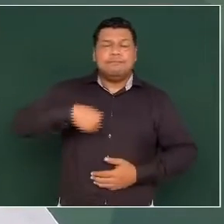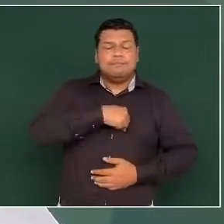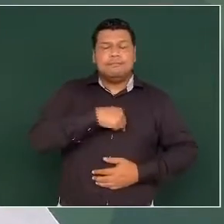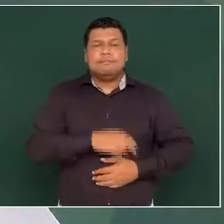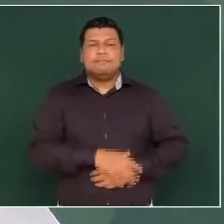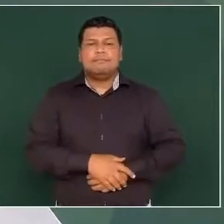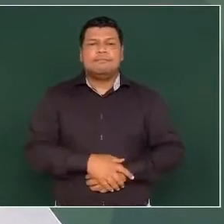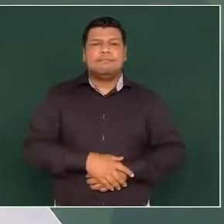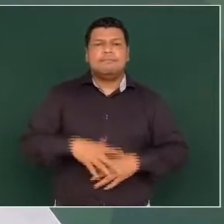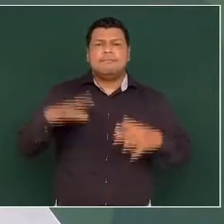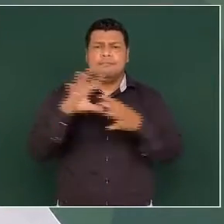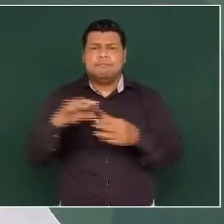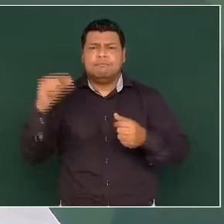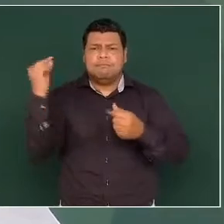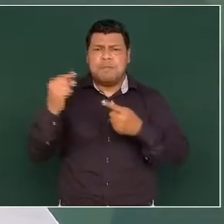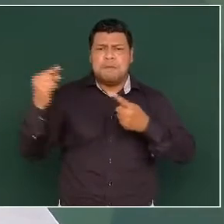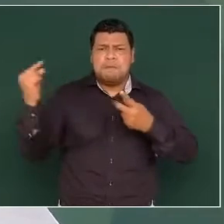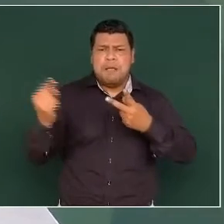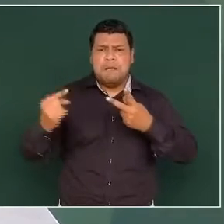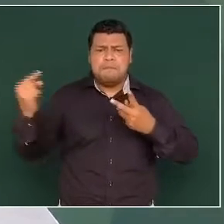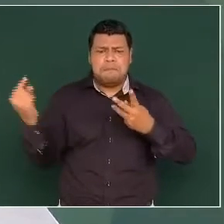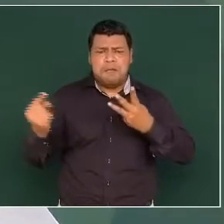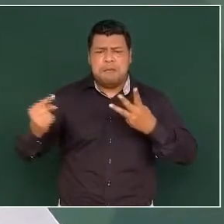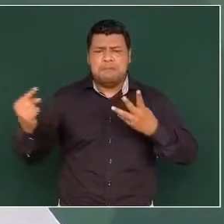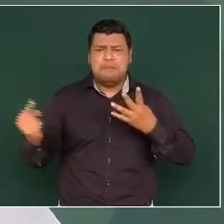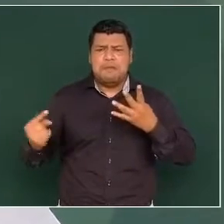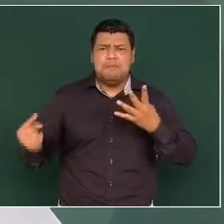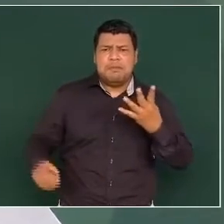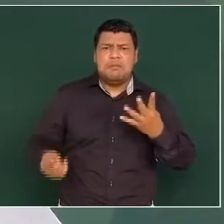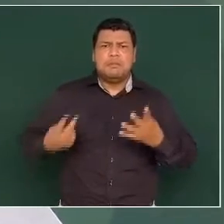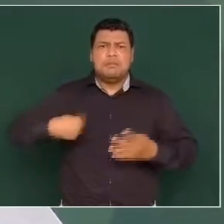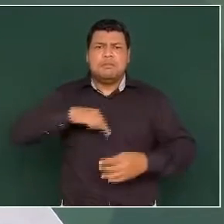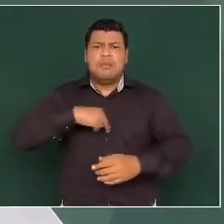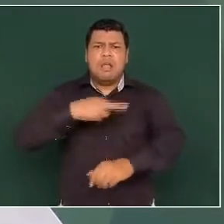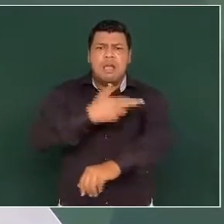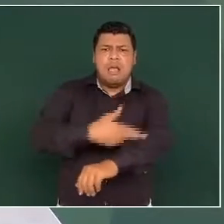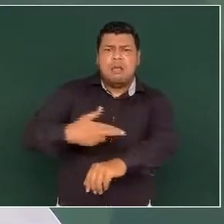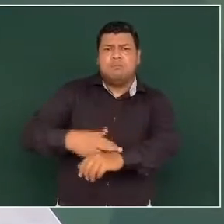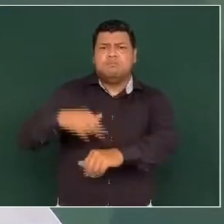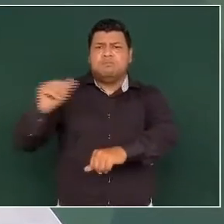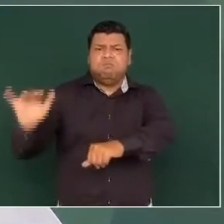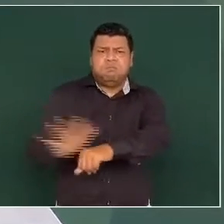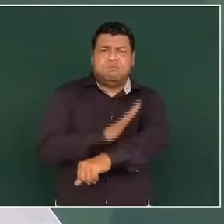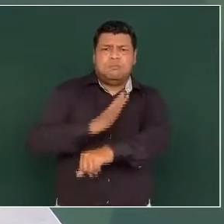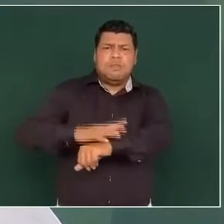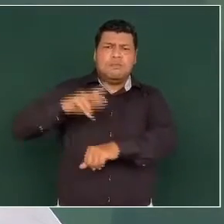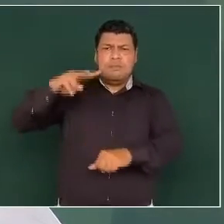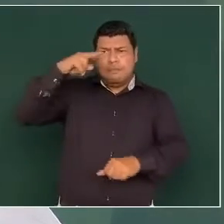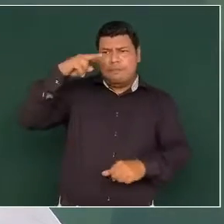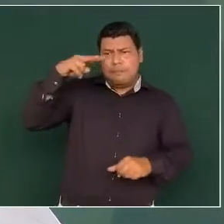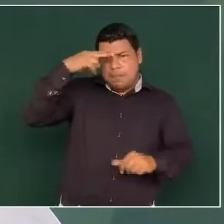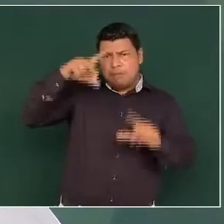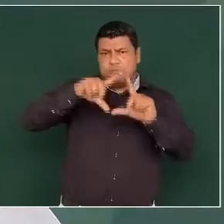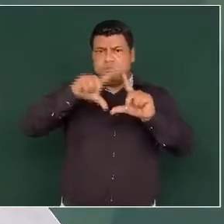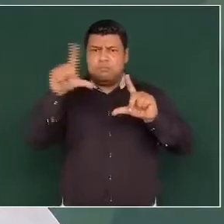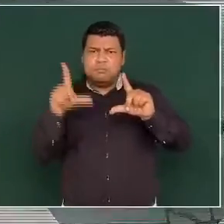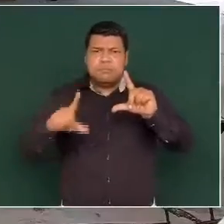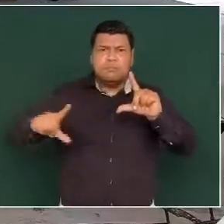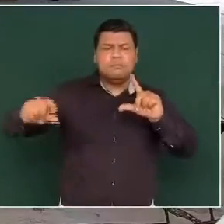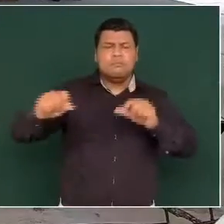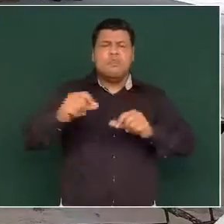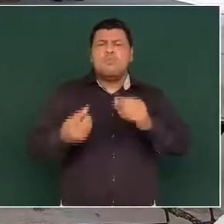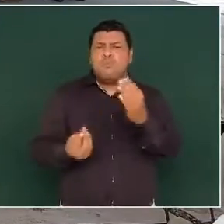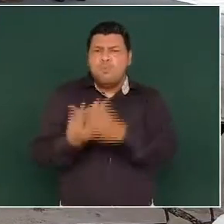los avances en la nueva política energética del país. ¿Cómo